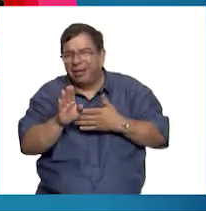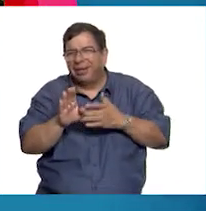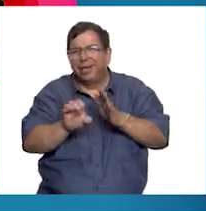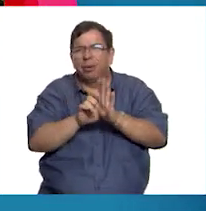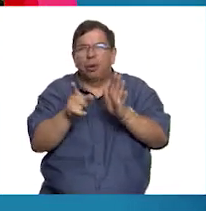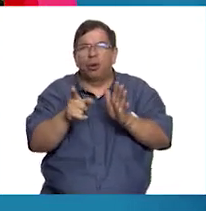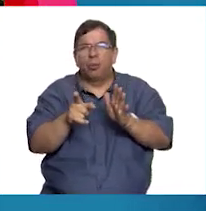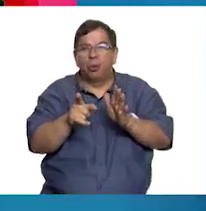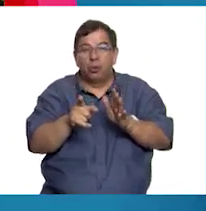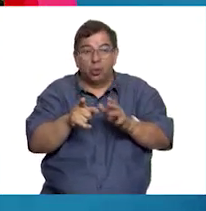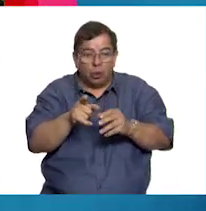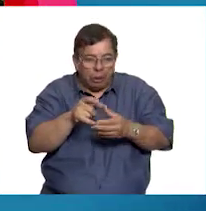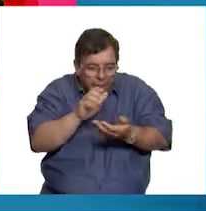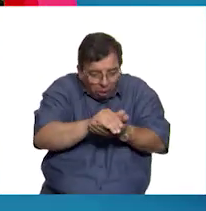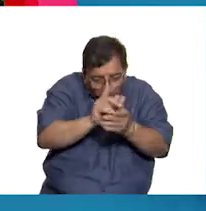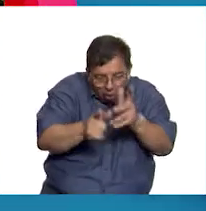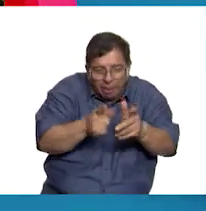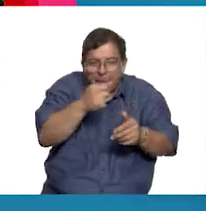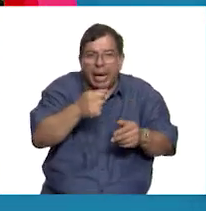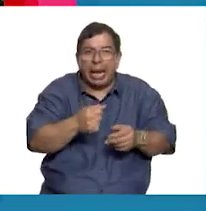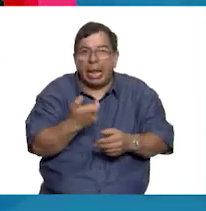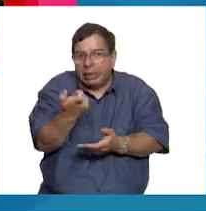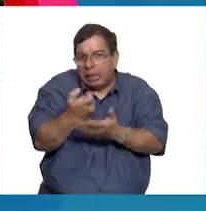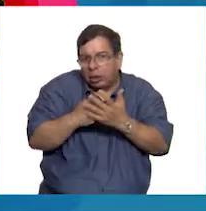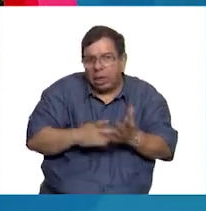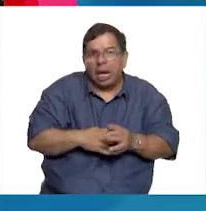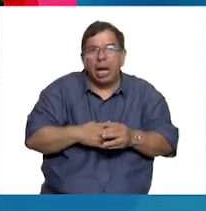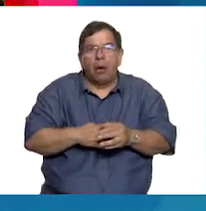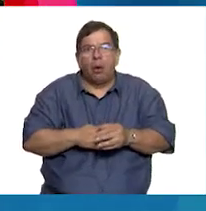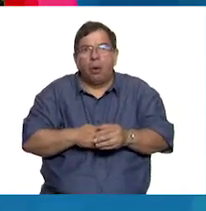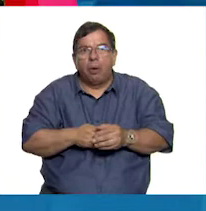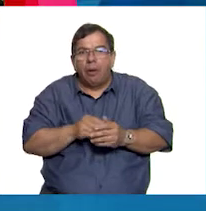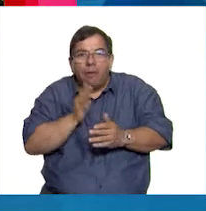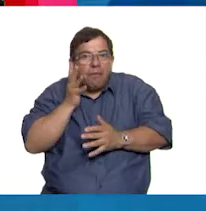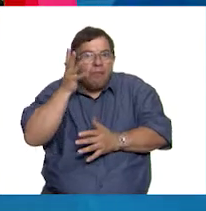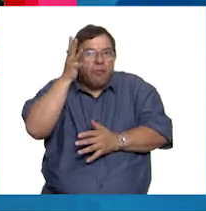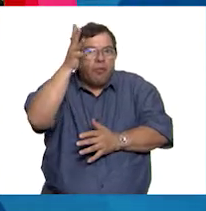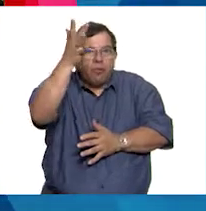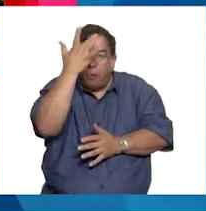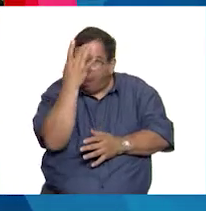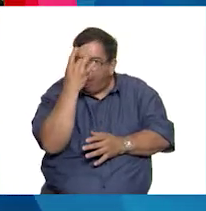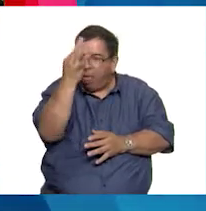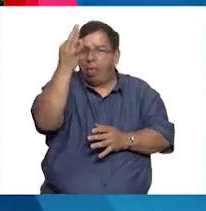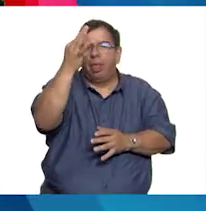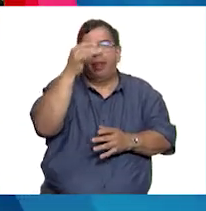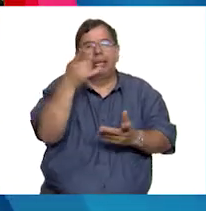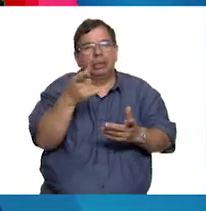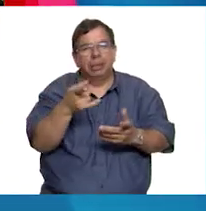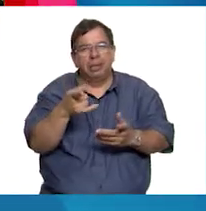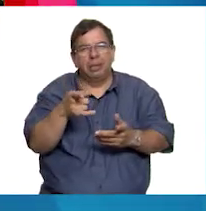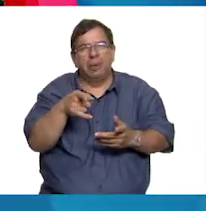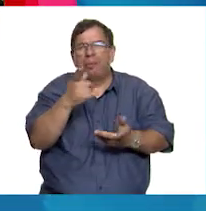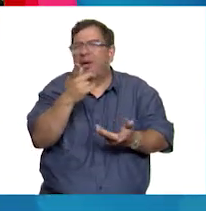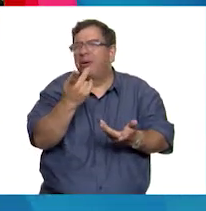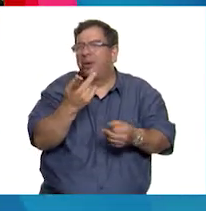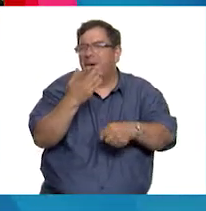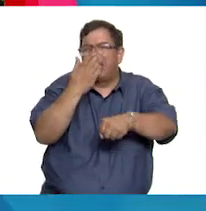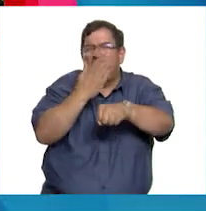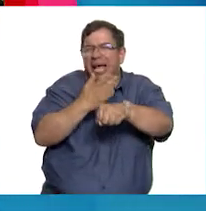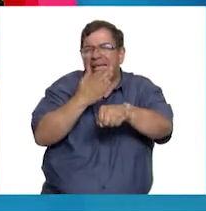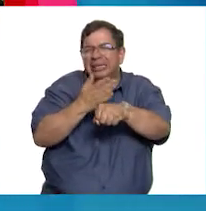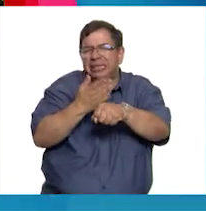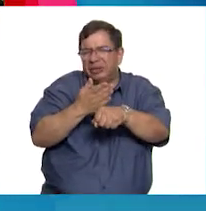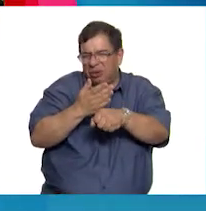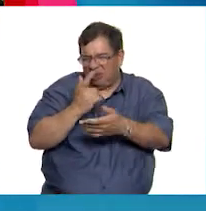conseguir dinero o adivinar el futuro. Sin embargo, muy pocas veces a esas personas les ponían castigos muy